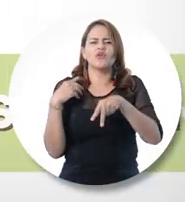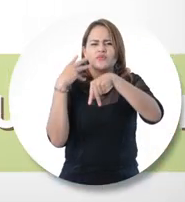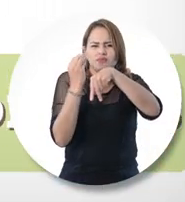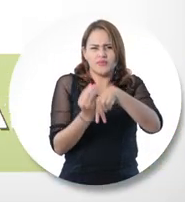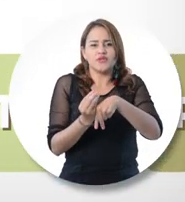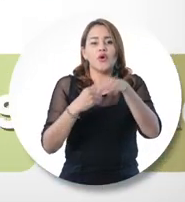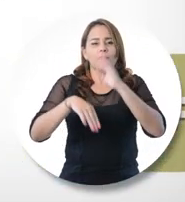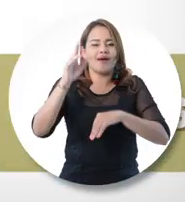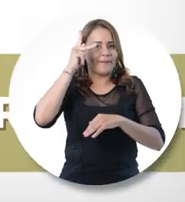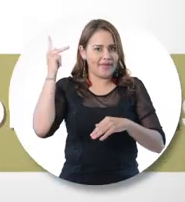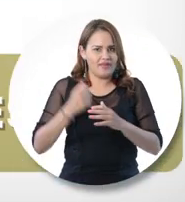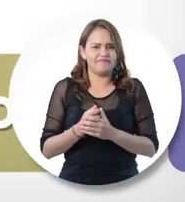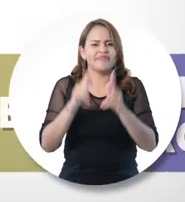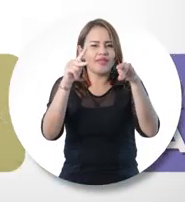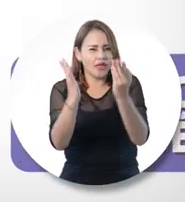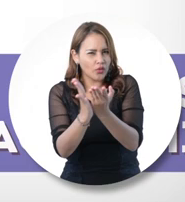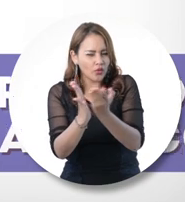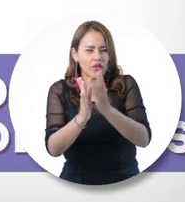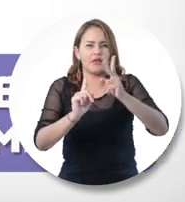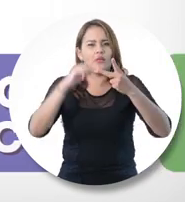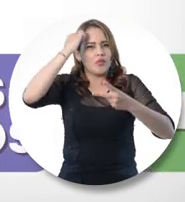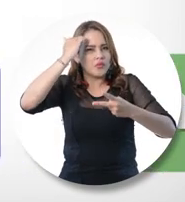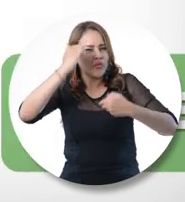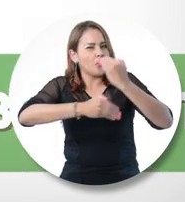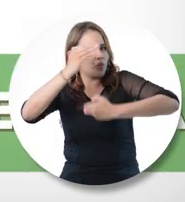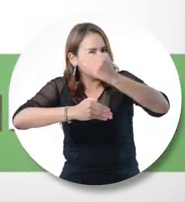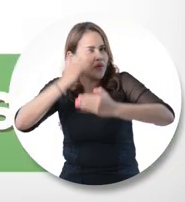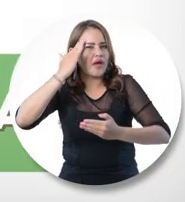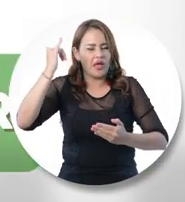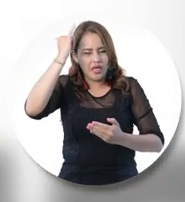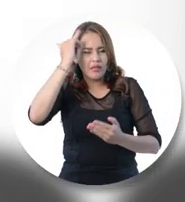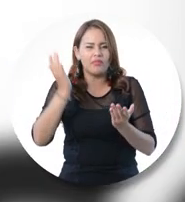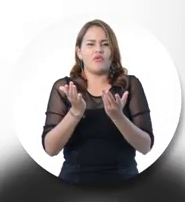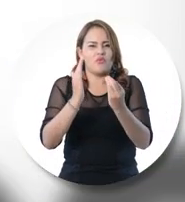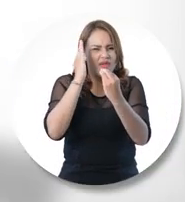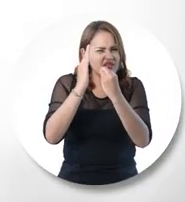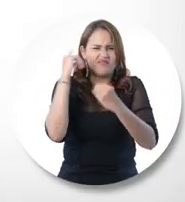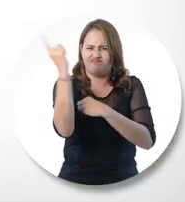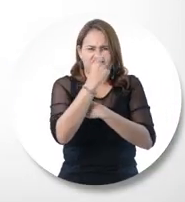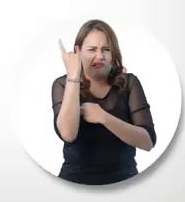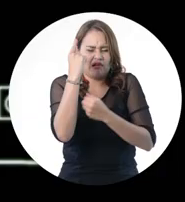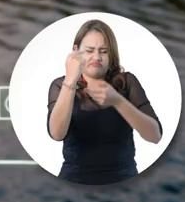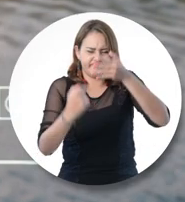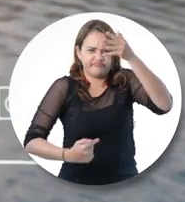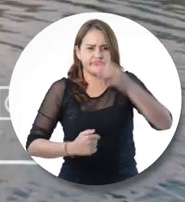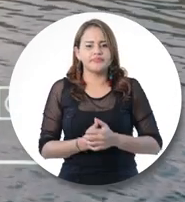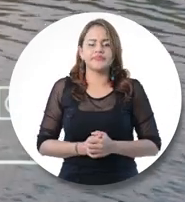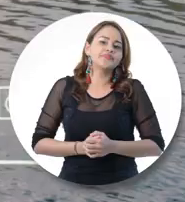y PI, estudiantes, profesores, procesos académicos, bienestar, entre otros.